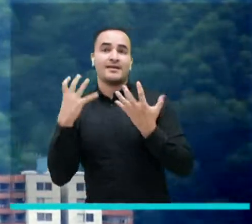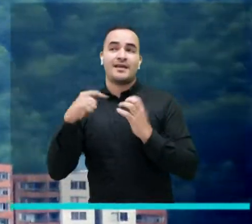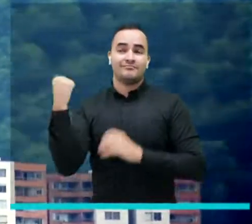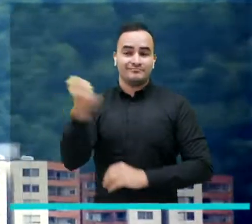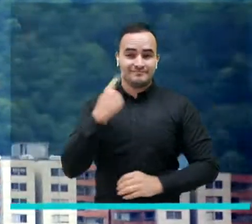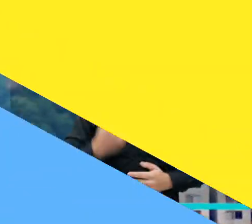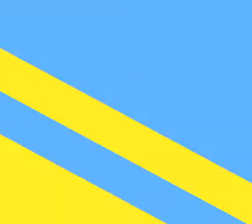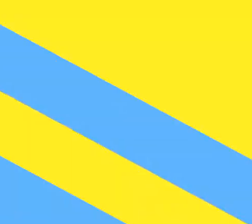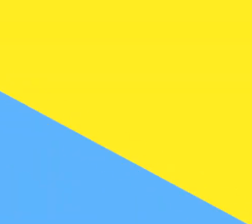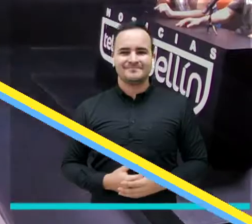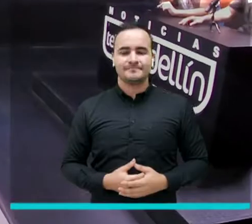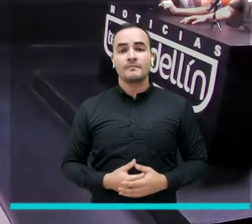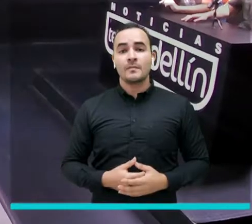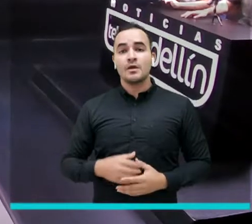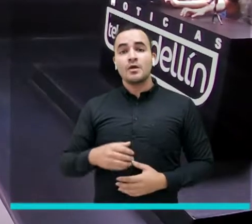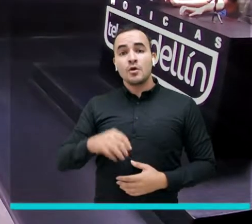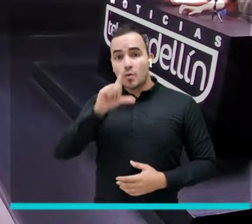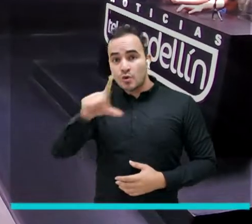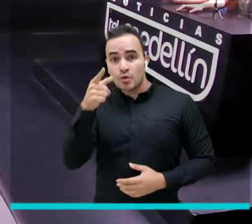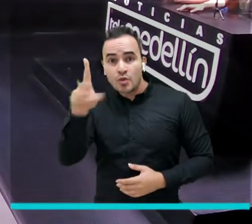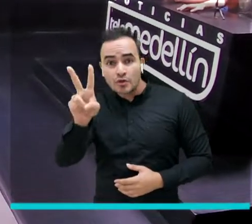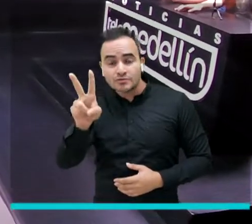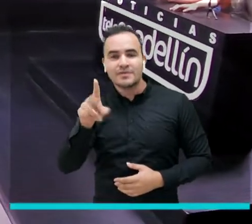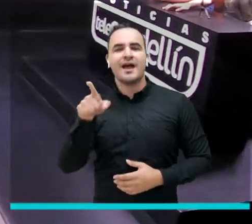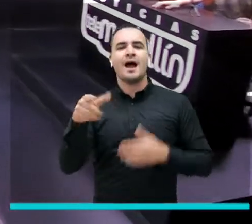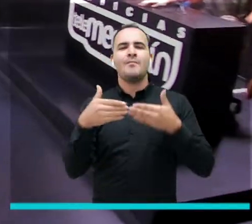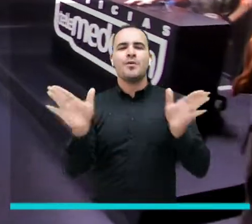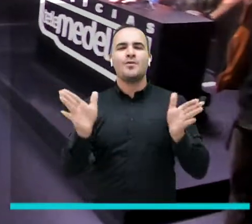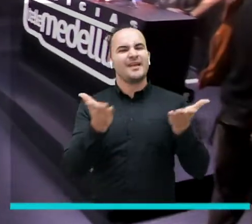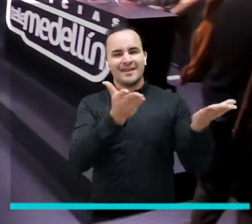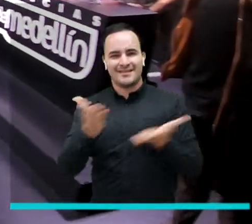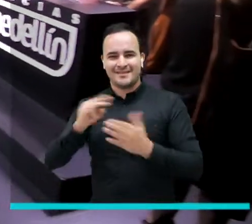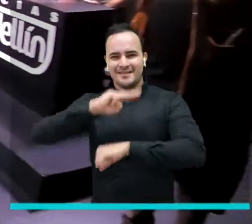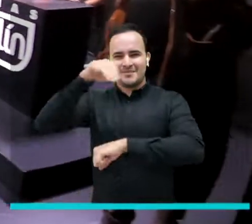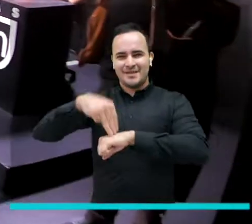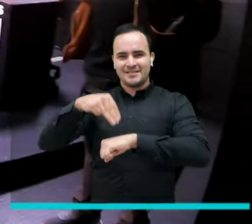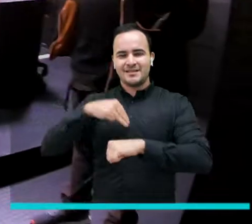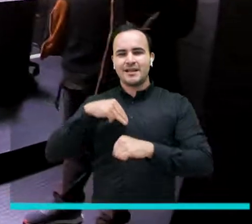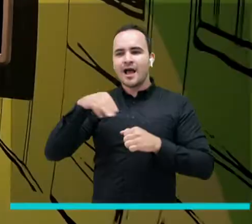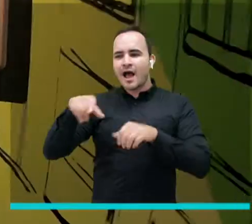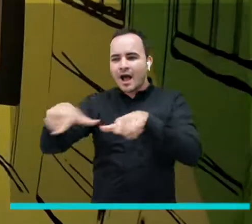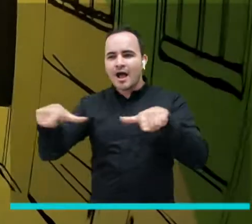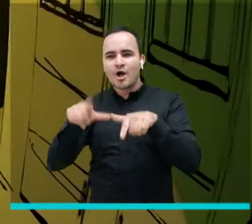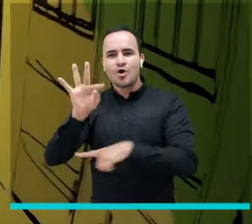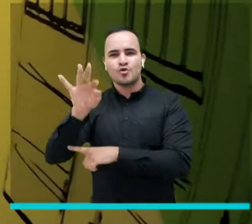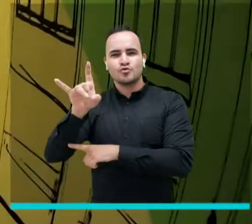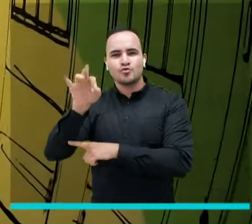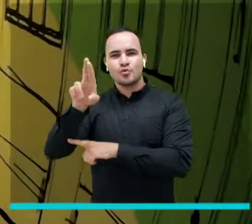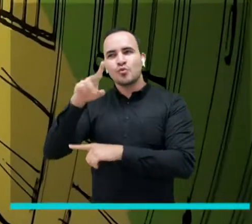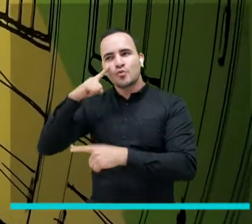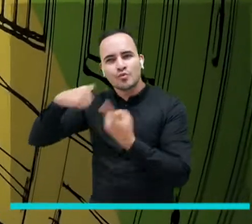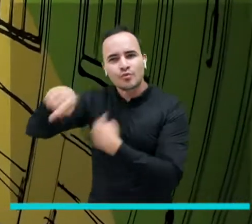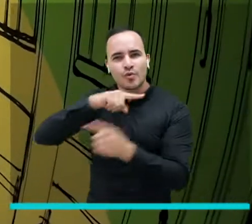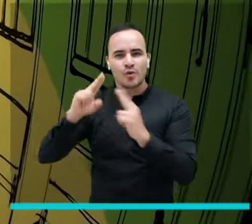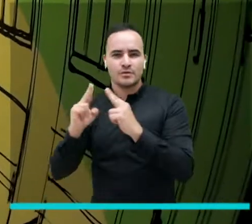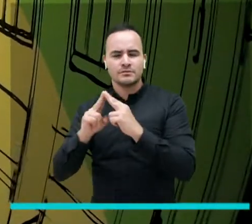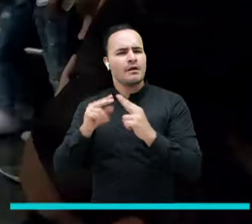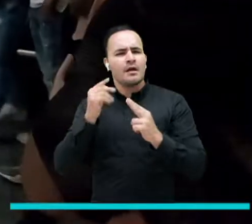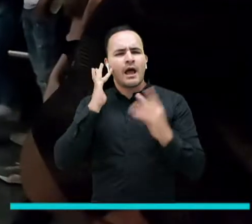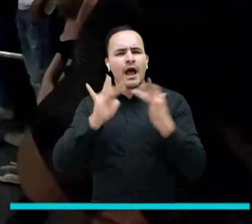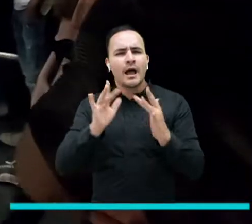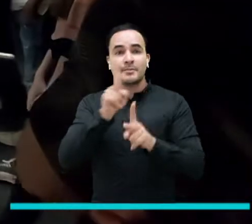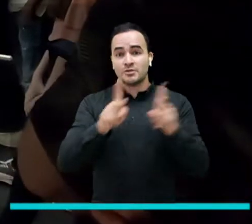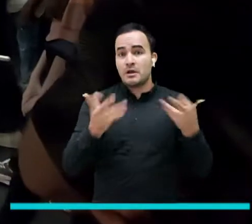el próximo 12 de julio se reactivará el tour tele medellín un recorrido interactivo que permite a los